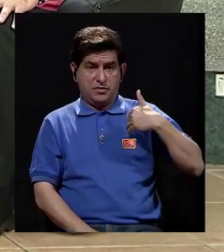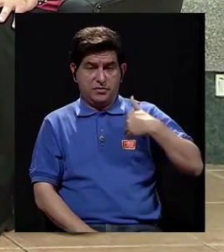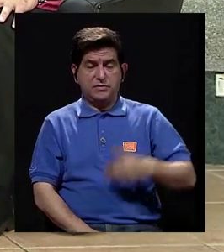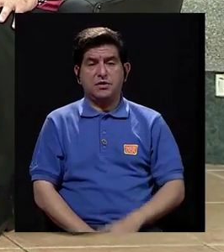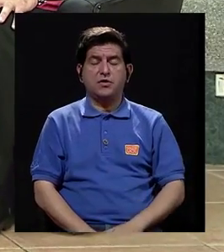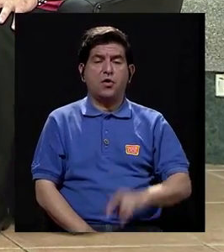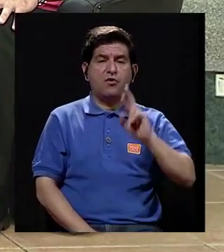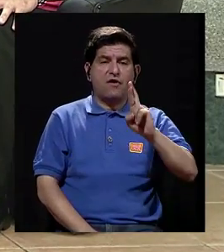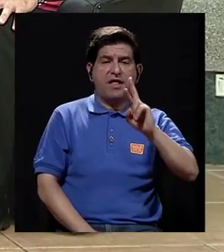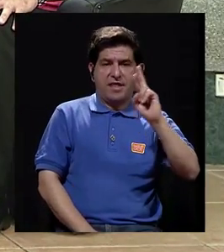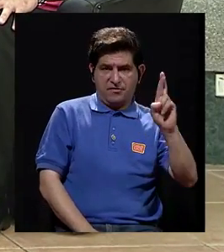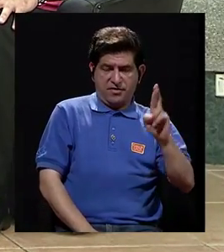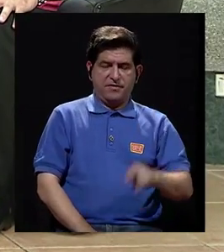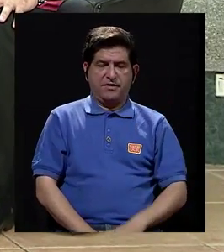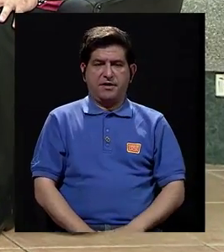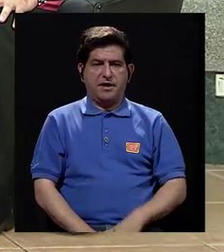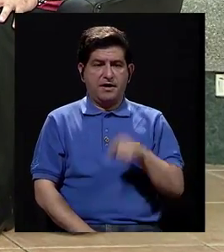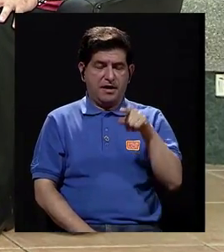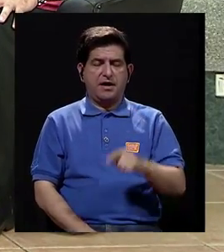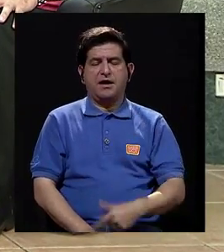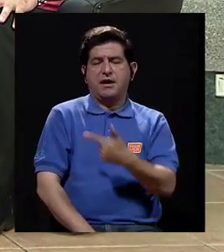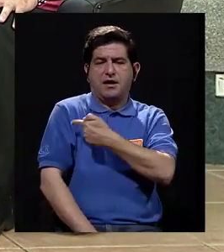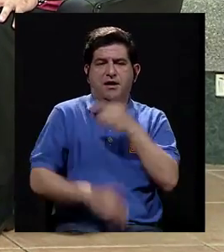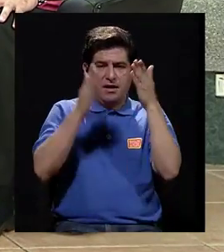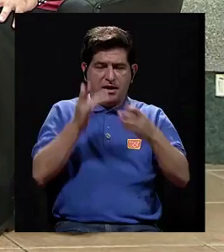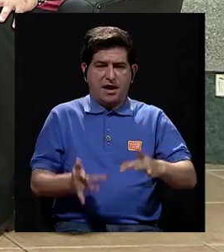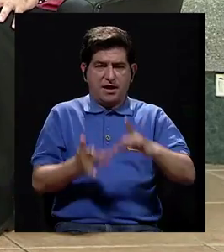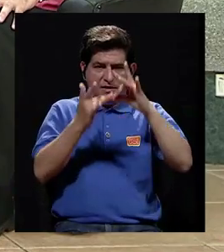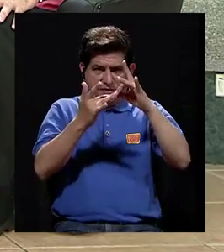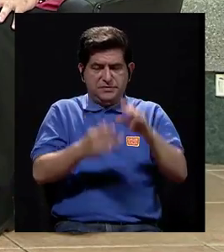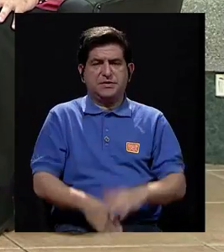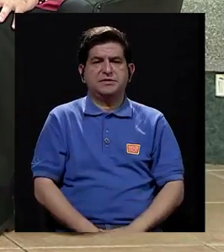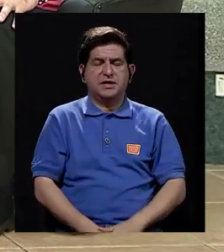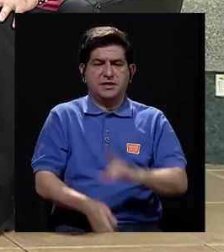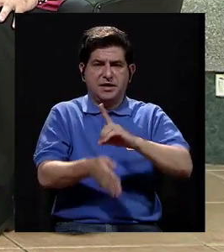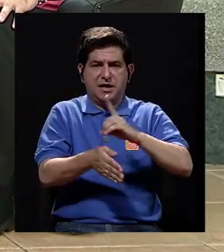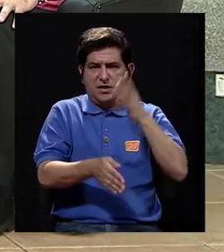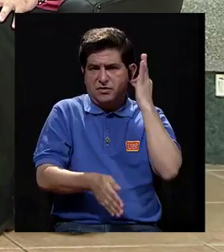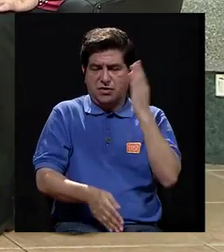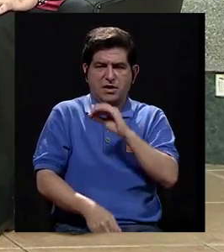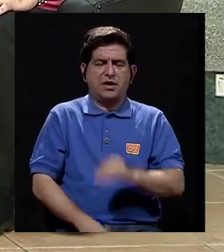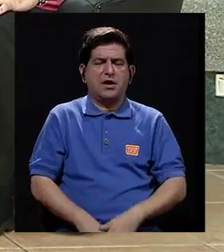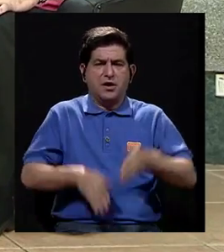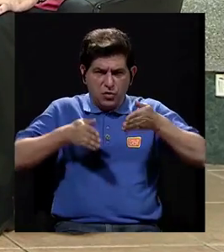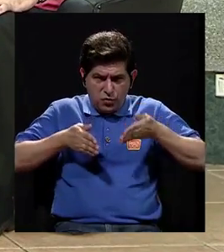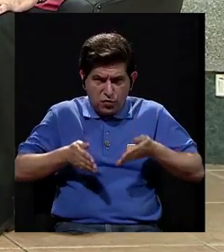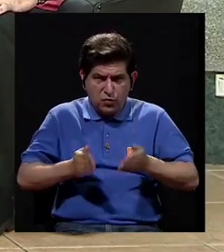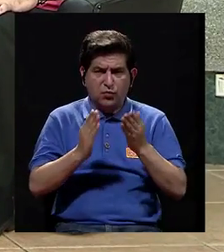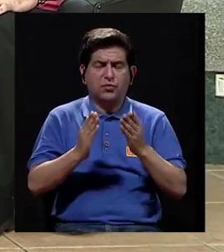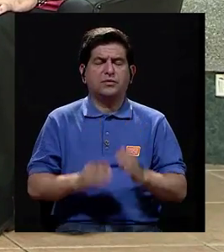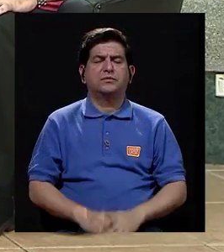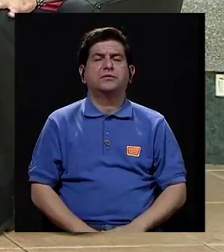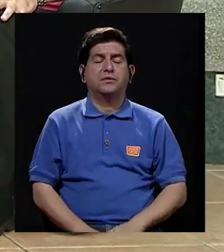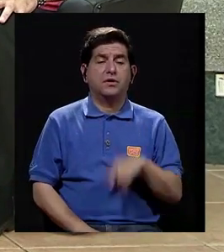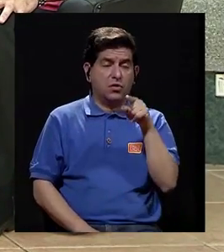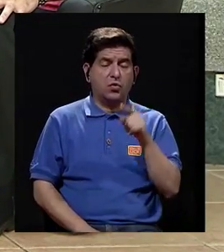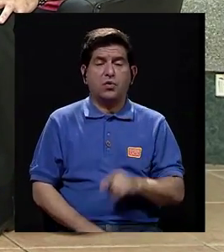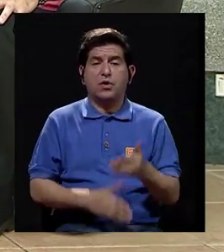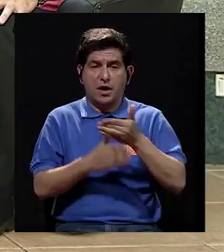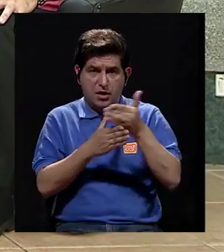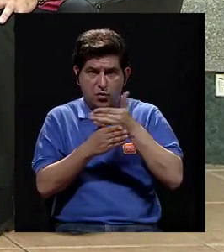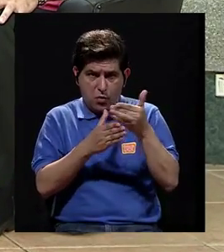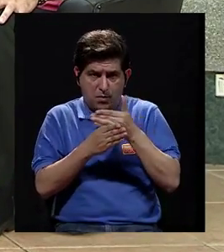señor Don Randall Rivera, quien es enfermero, especialista en ginecología y obstetricia, con quien estamos